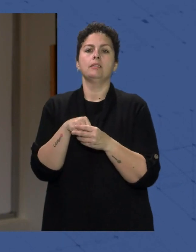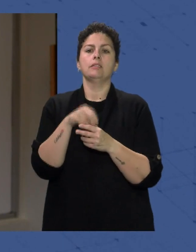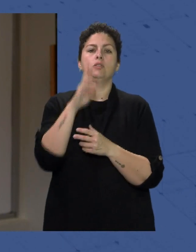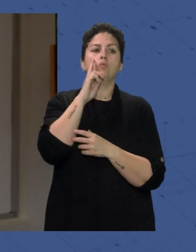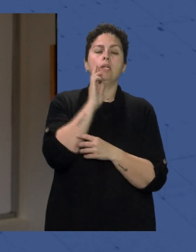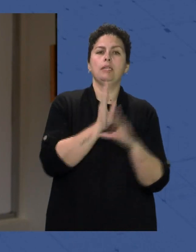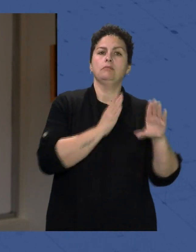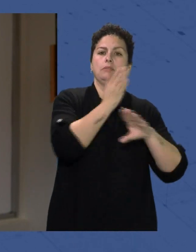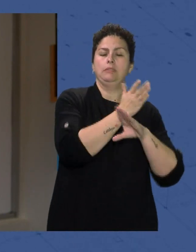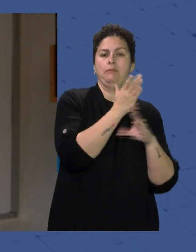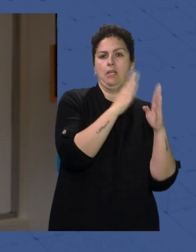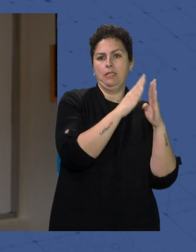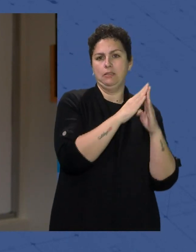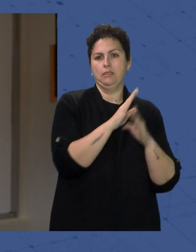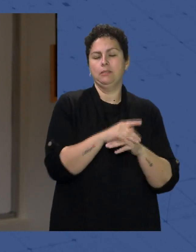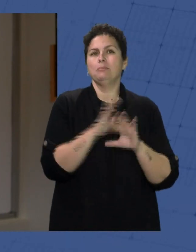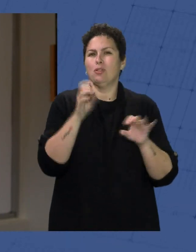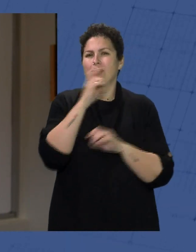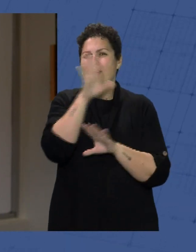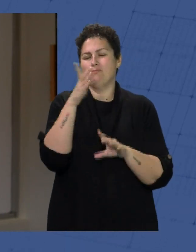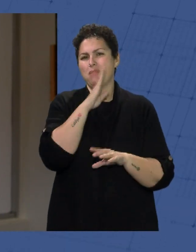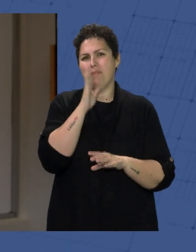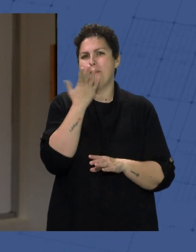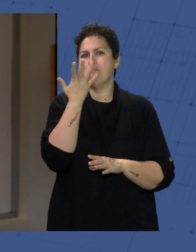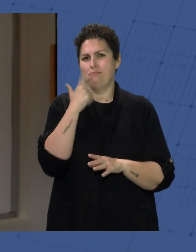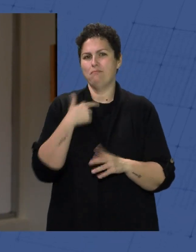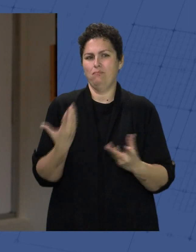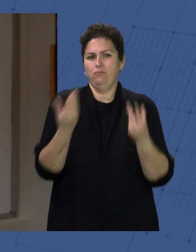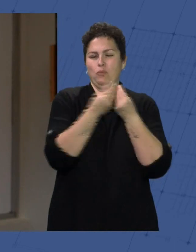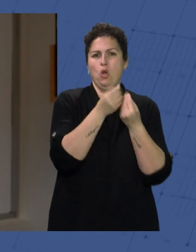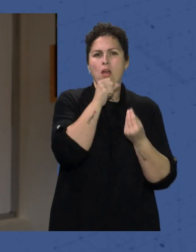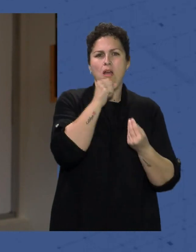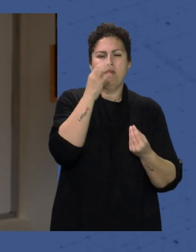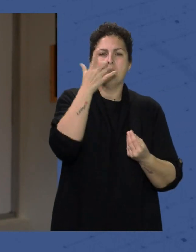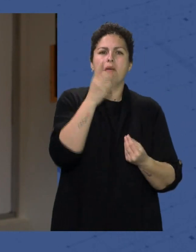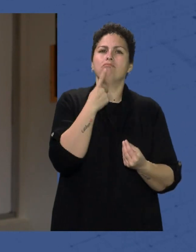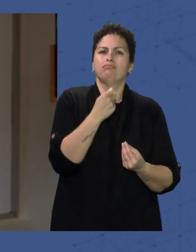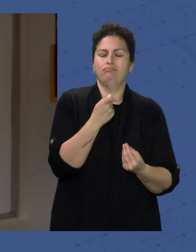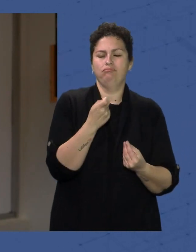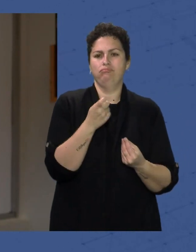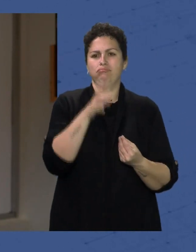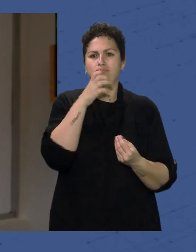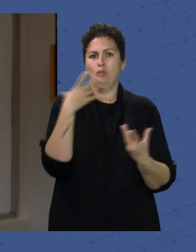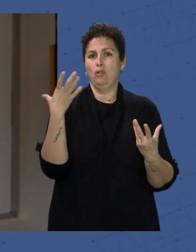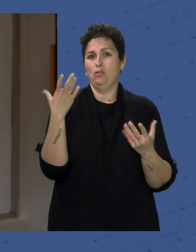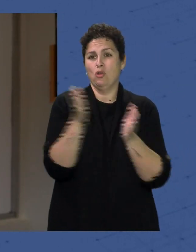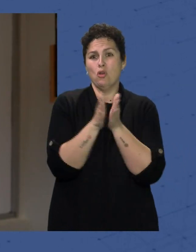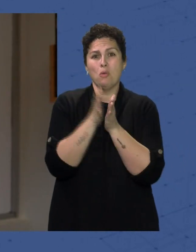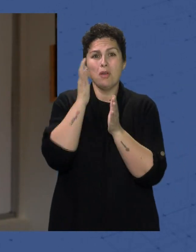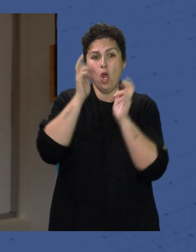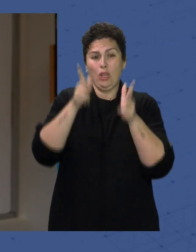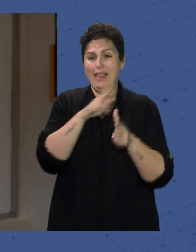quiere estar con la abuela Porque se sienta más protegida Y su dificultad, porque no todo el mundo Ni las compañeras del Hotel de Madres